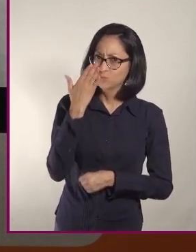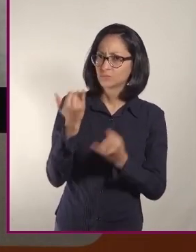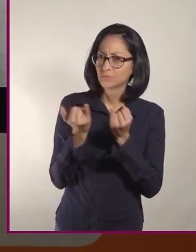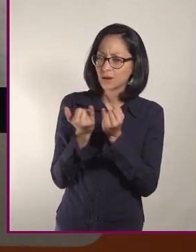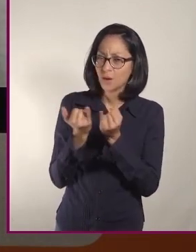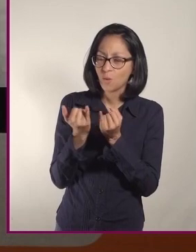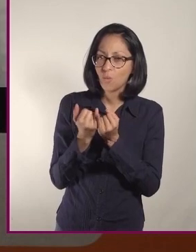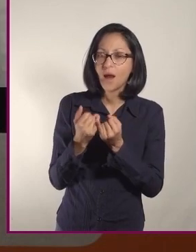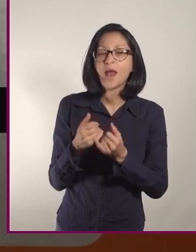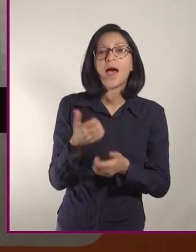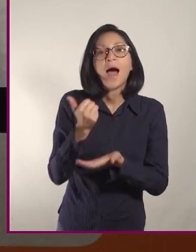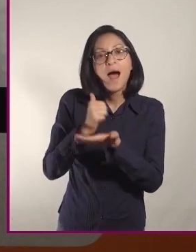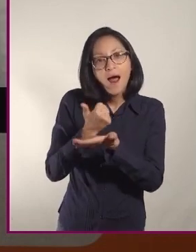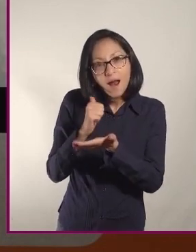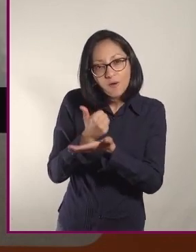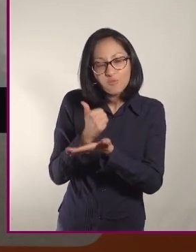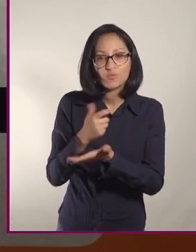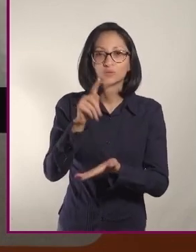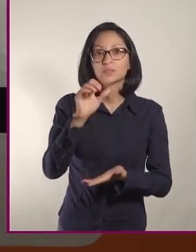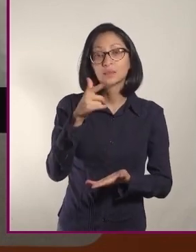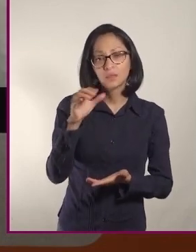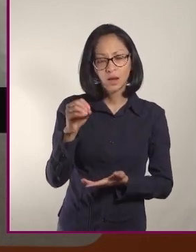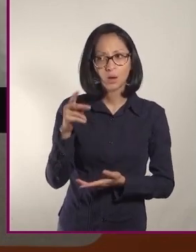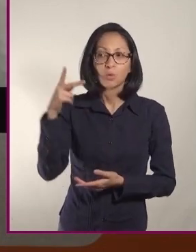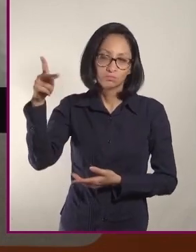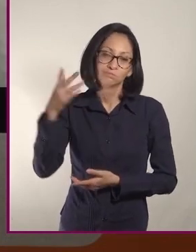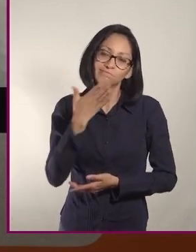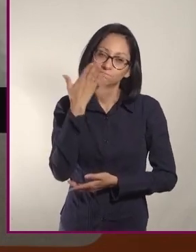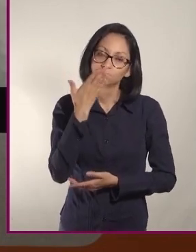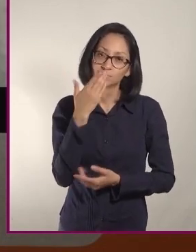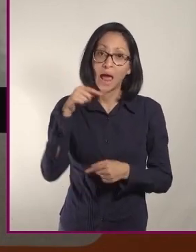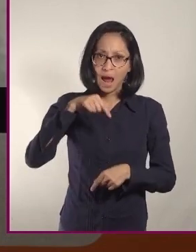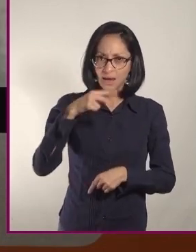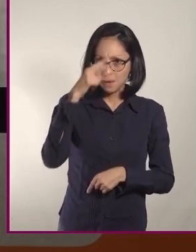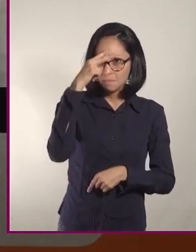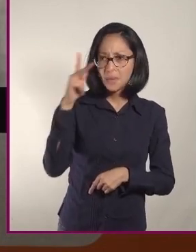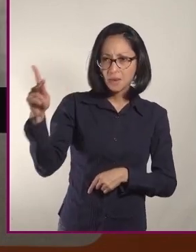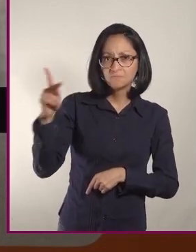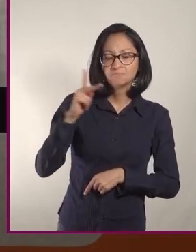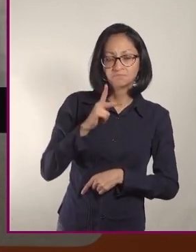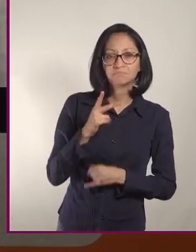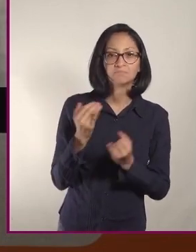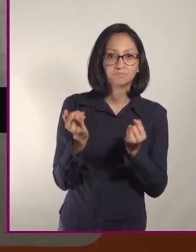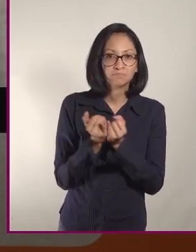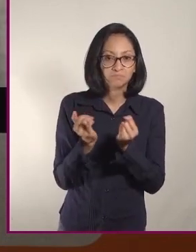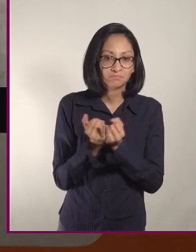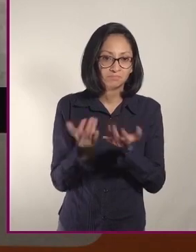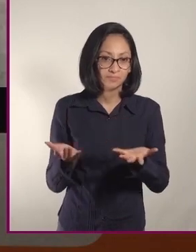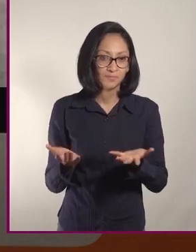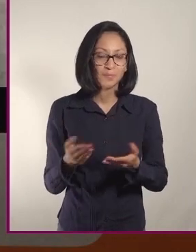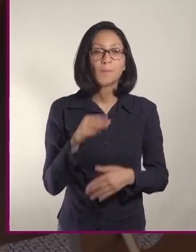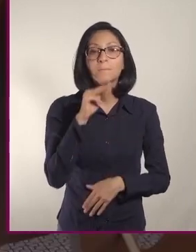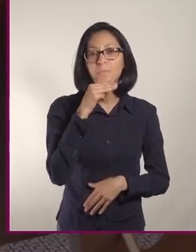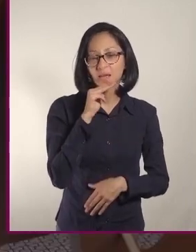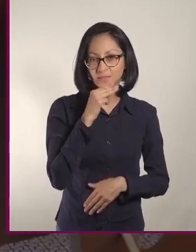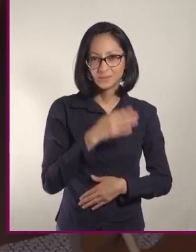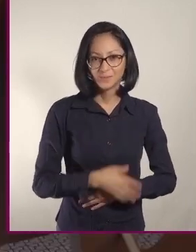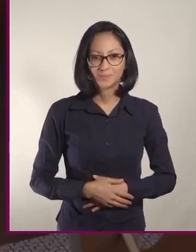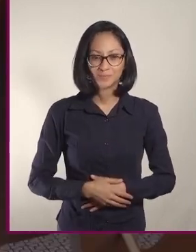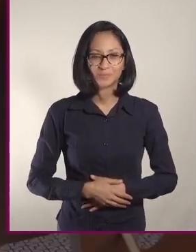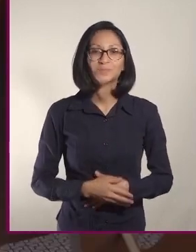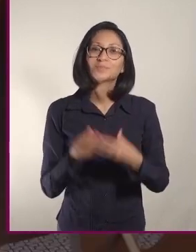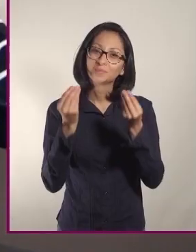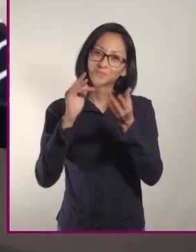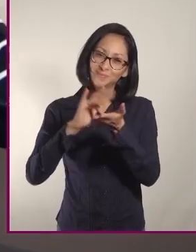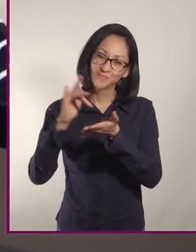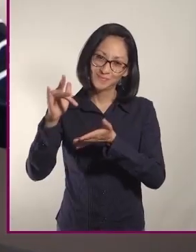el arroz y el trigo principalmente, y aquí en la dieta mexicana y latinoamericana, pues el maíz. Pues muchísimas